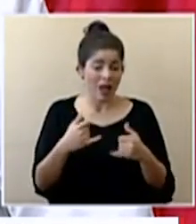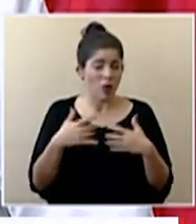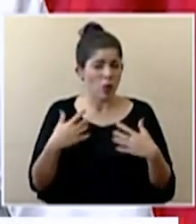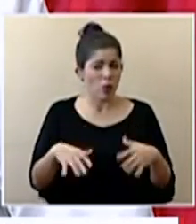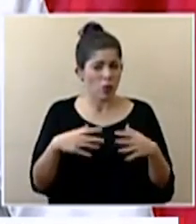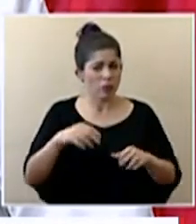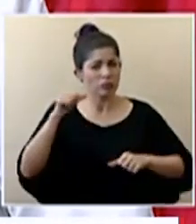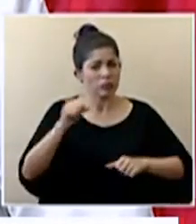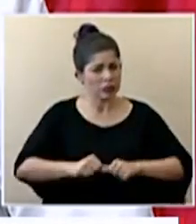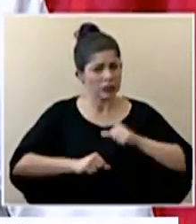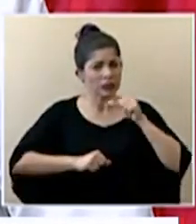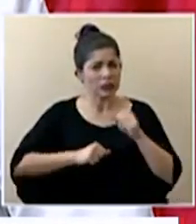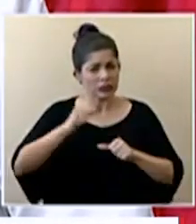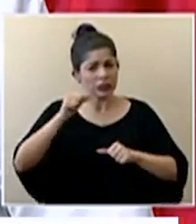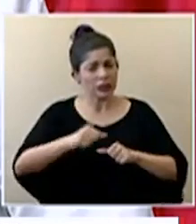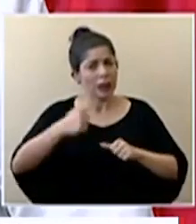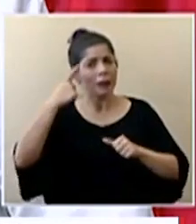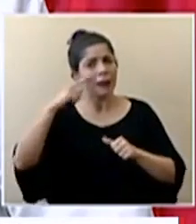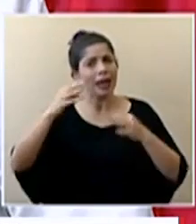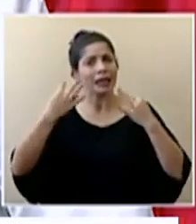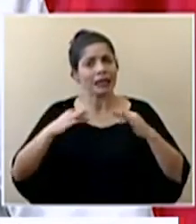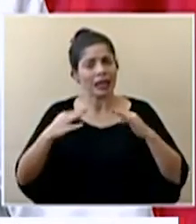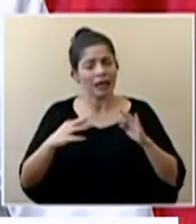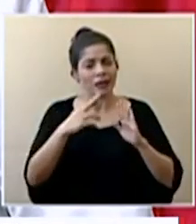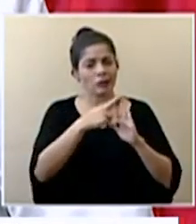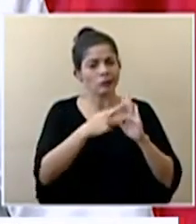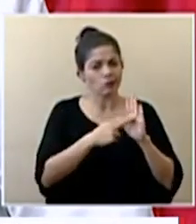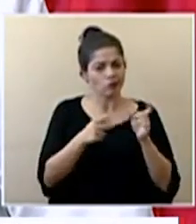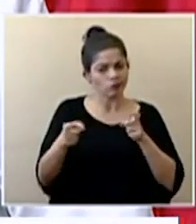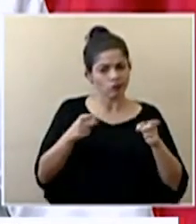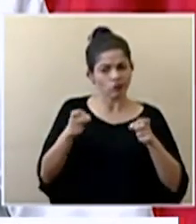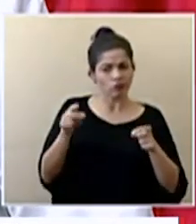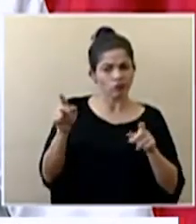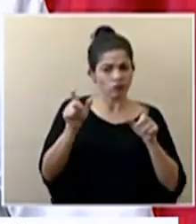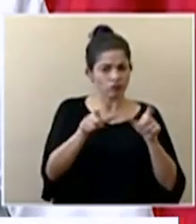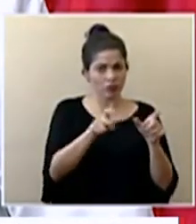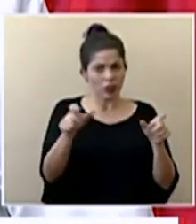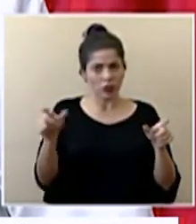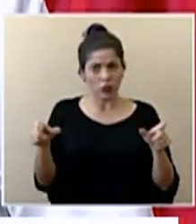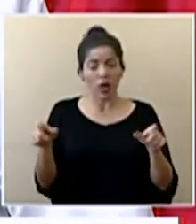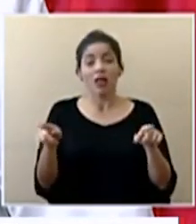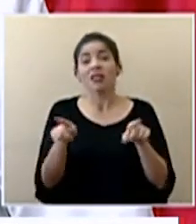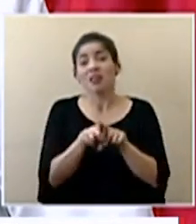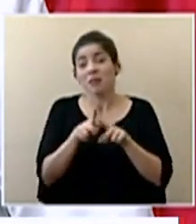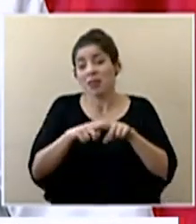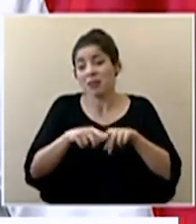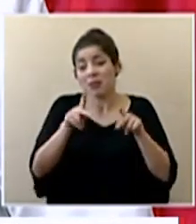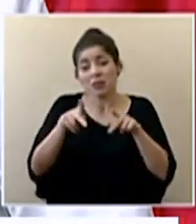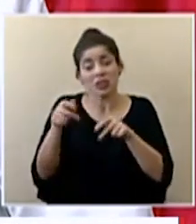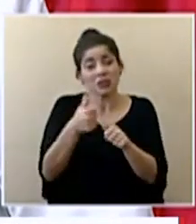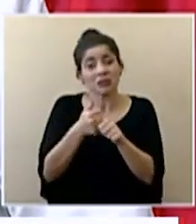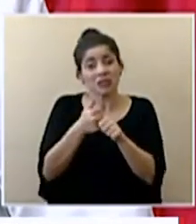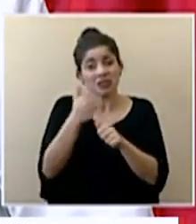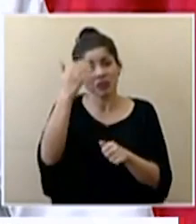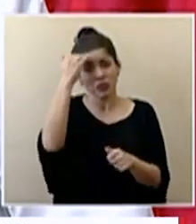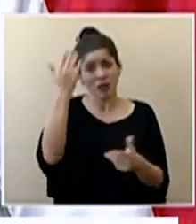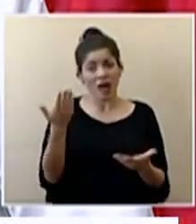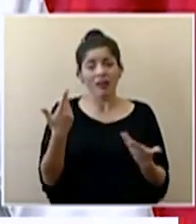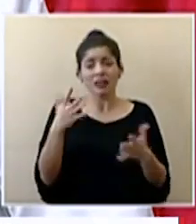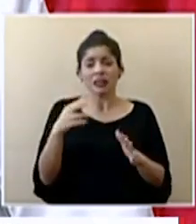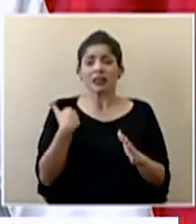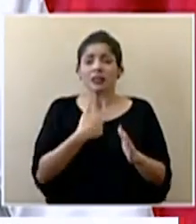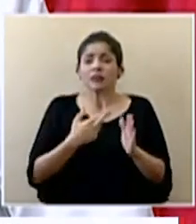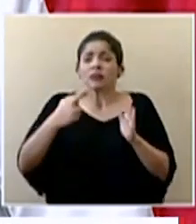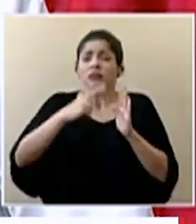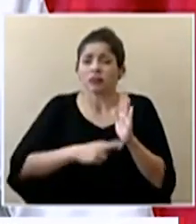esfuerzos importantes pues para tratar de regular y controlar esto también tiene que ver mucho de concientizar a las personas hemos insistido